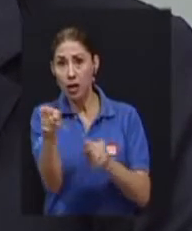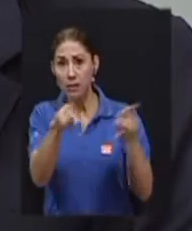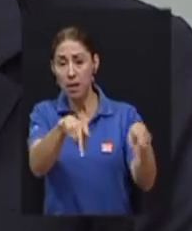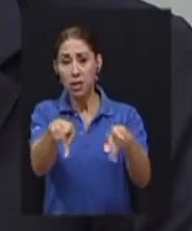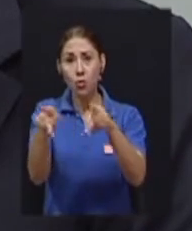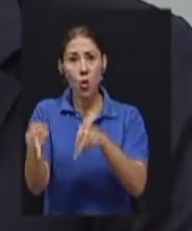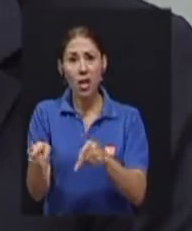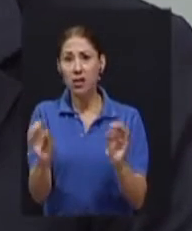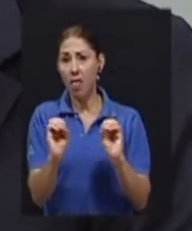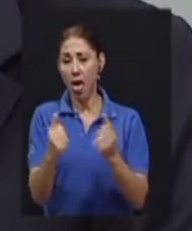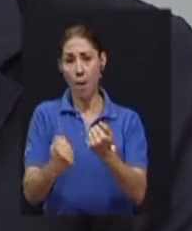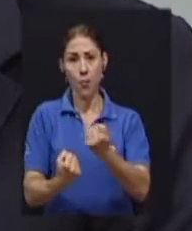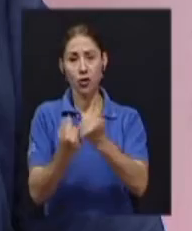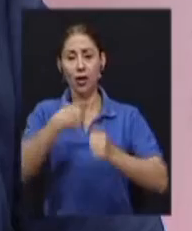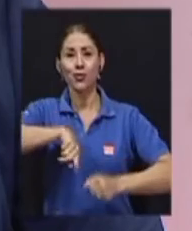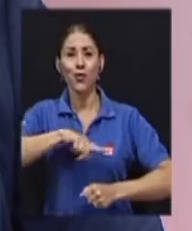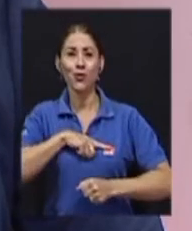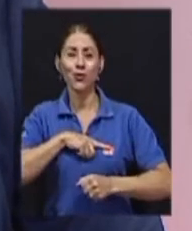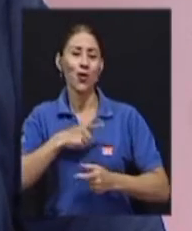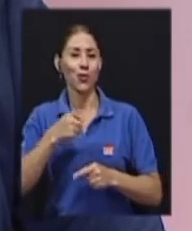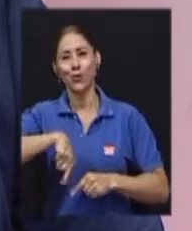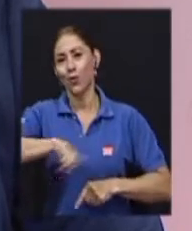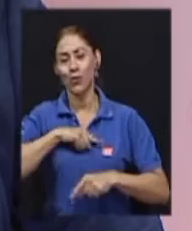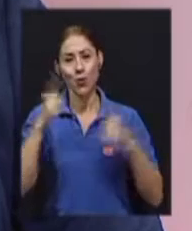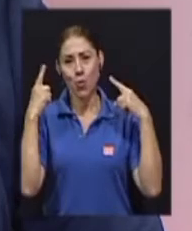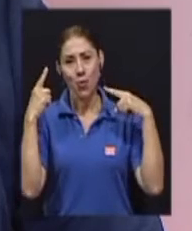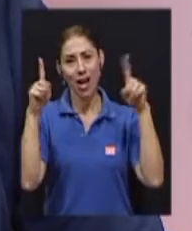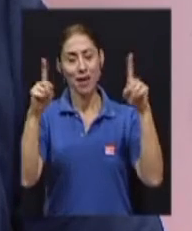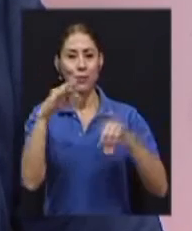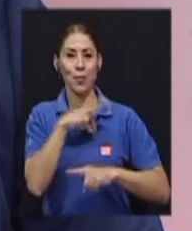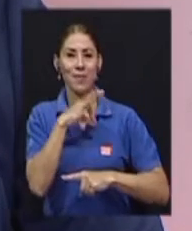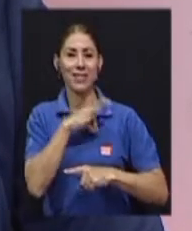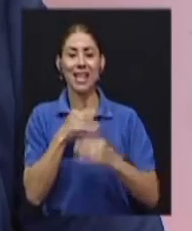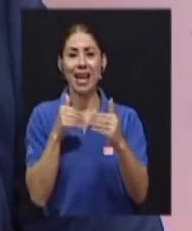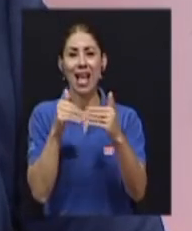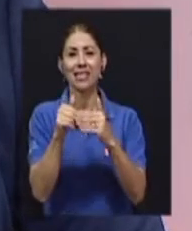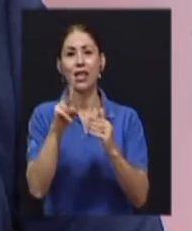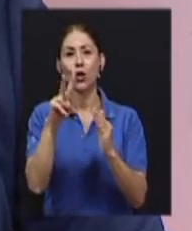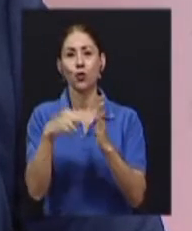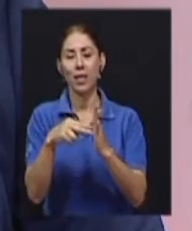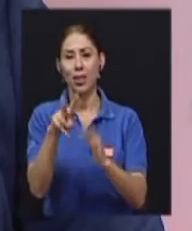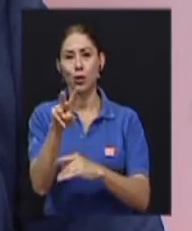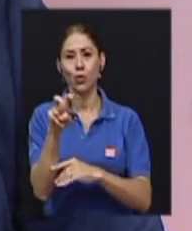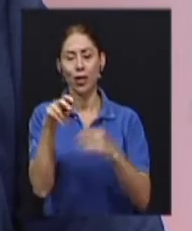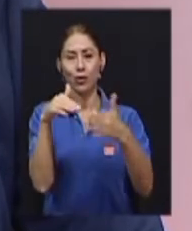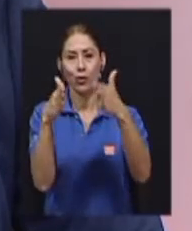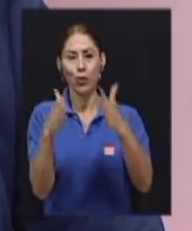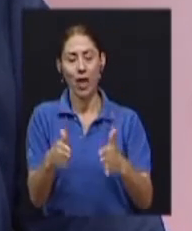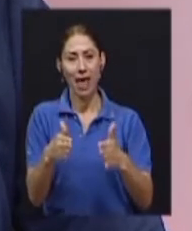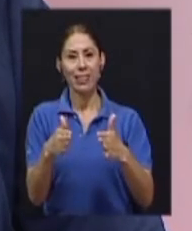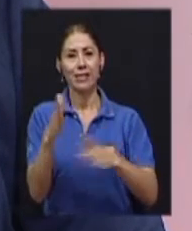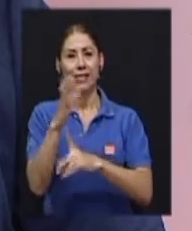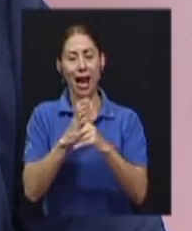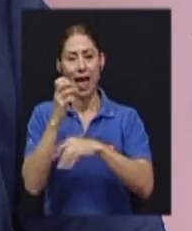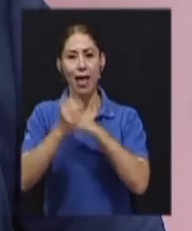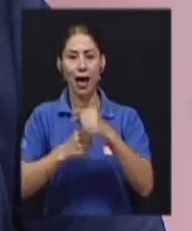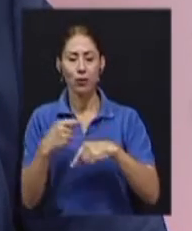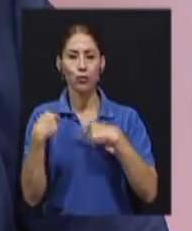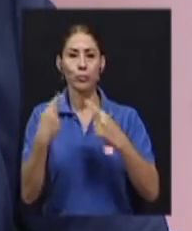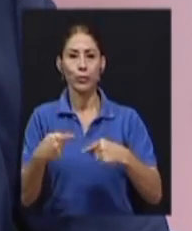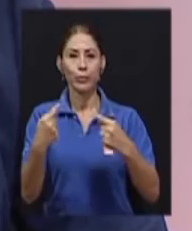realidad a nivel nacional beneficiando a casi 2.200 estudiantes año con año. Entonces,